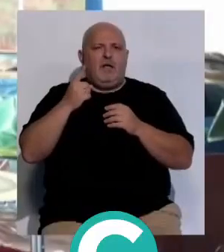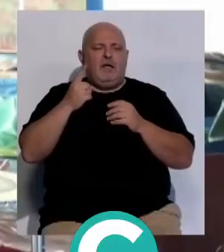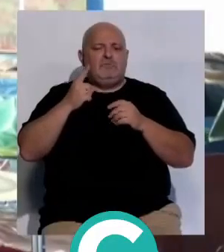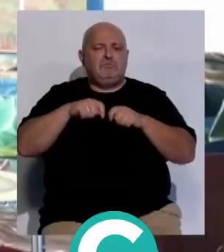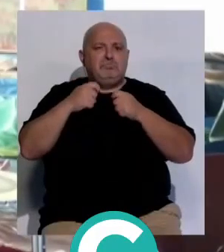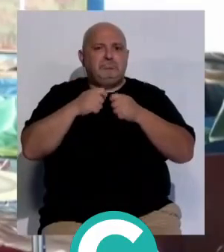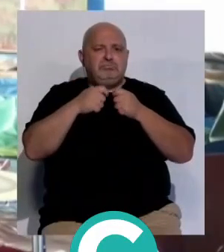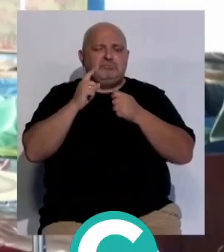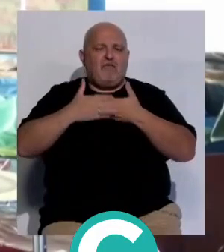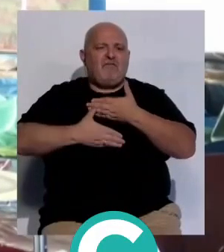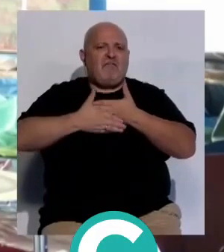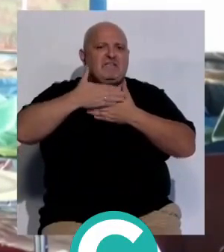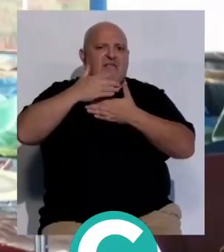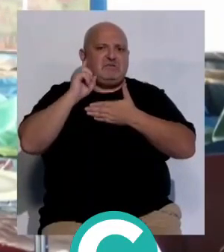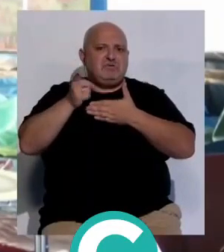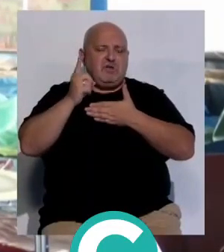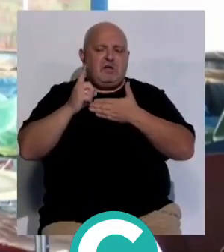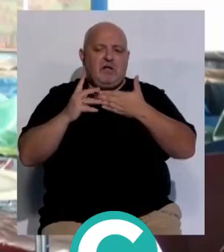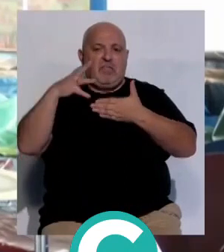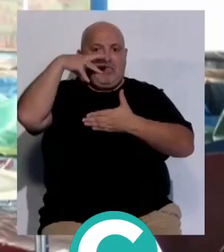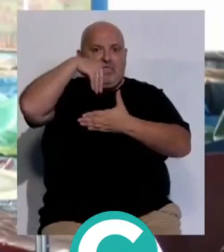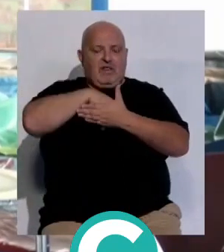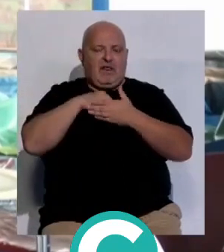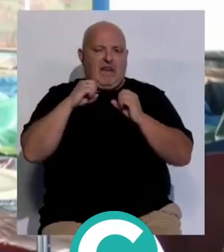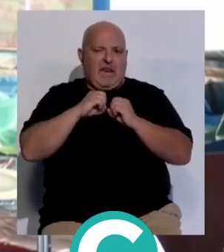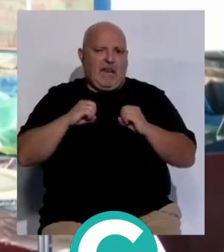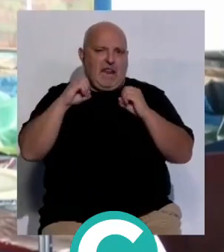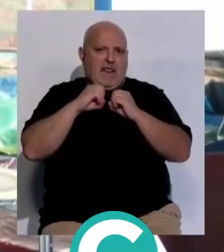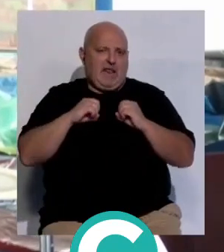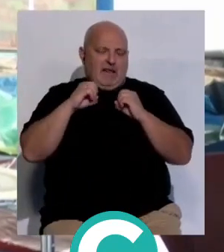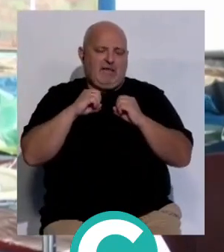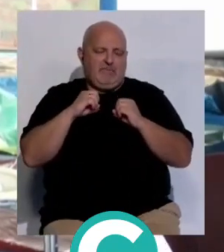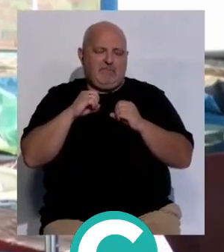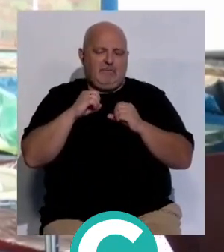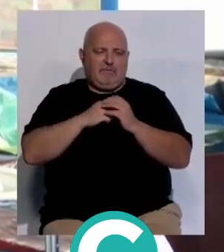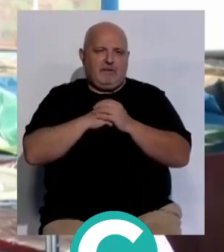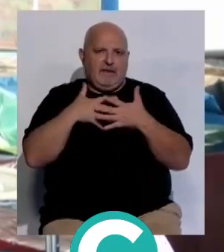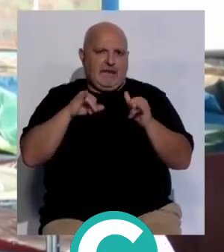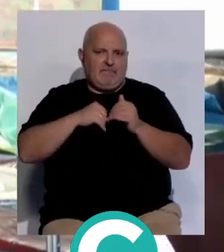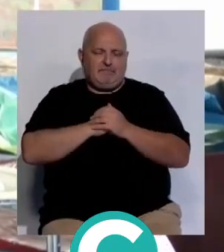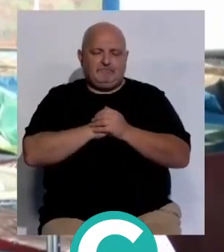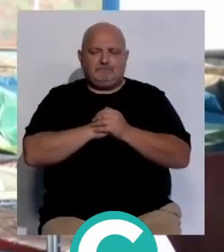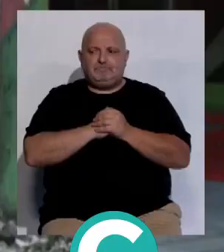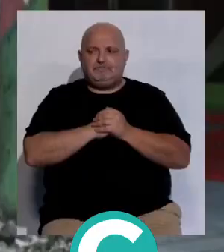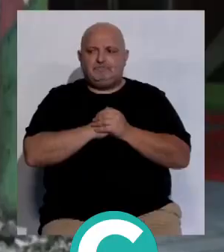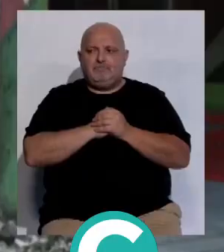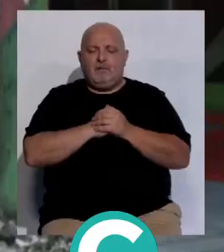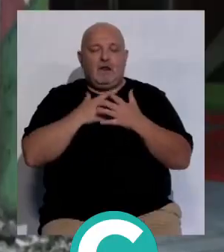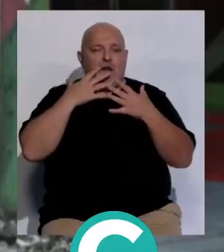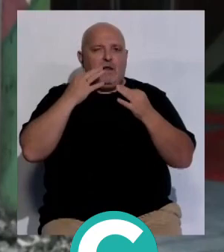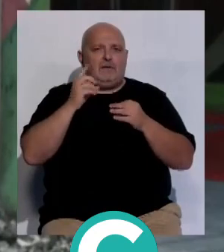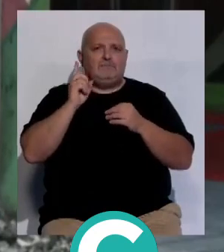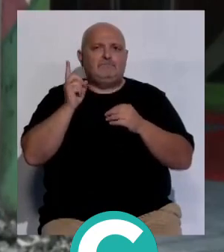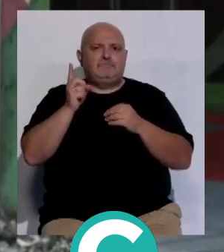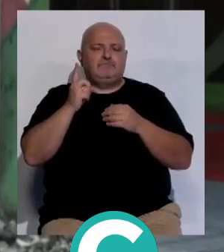se han limitado además a la fachada y las llamas no llegaron a penetrar al interior del recinto del parque de ocio. Sí, realmente